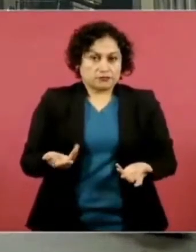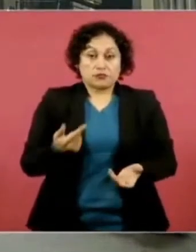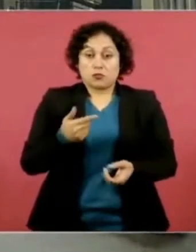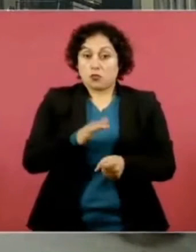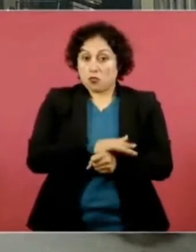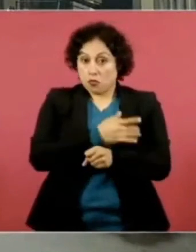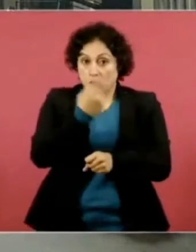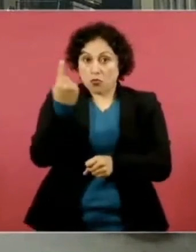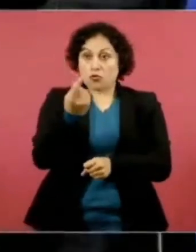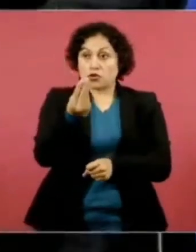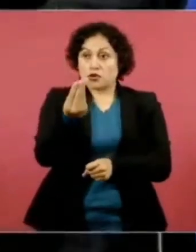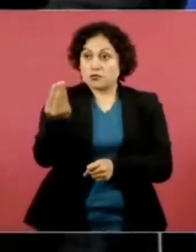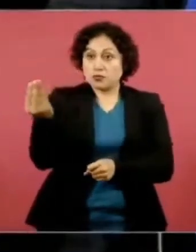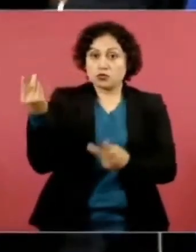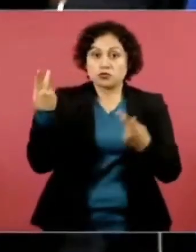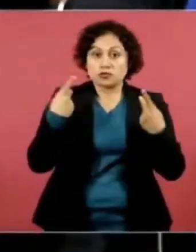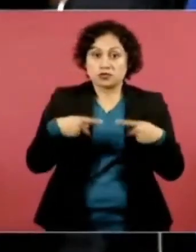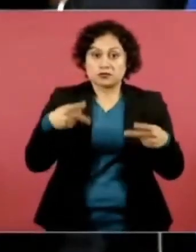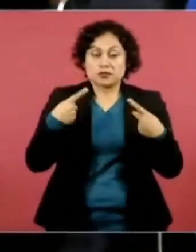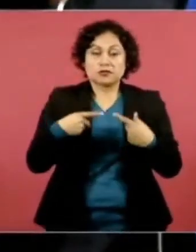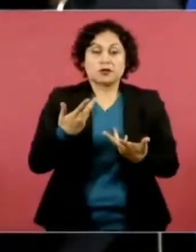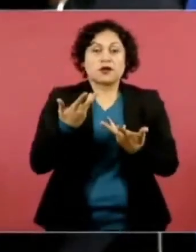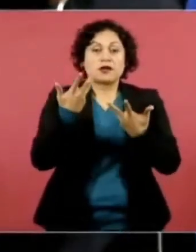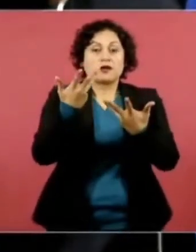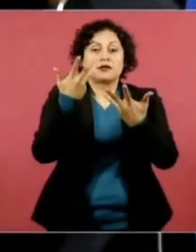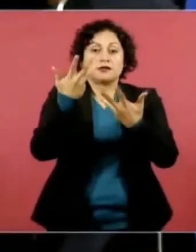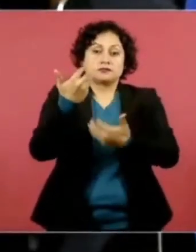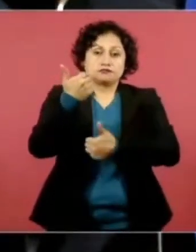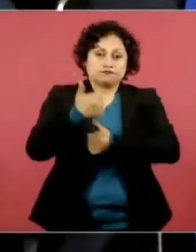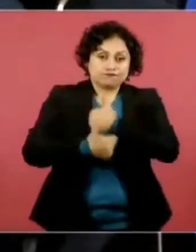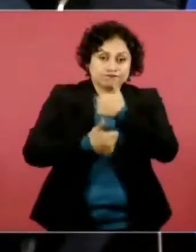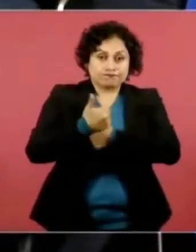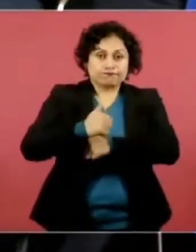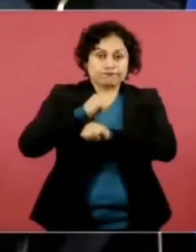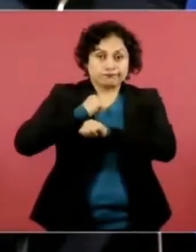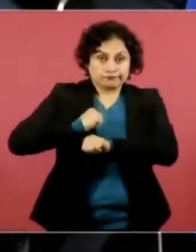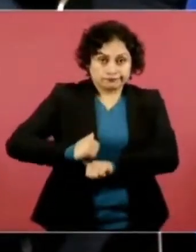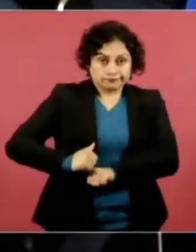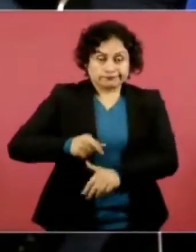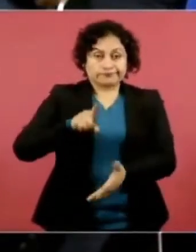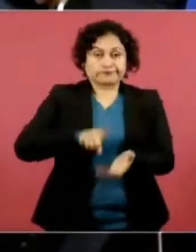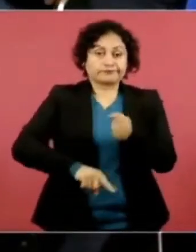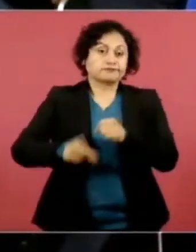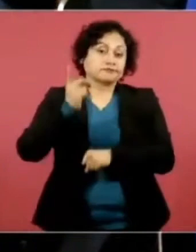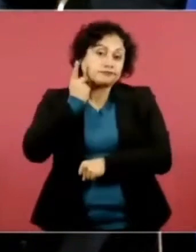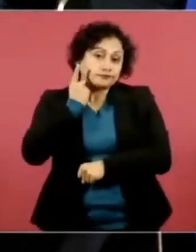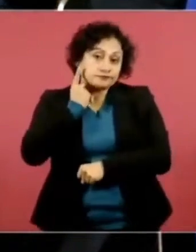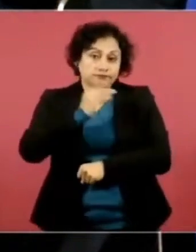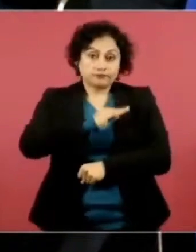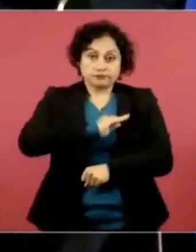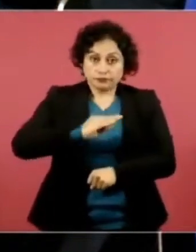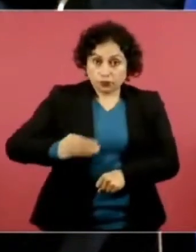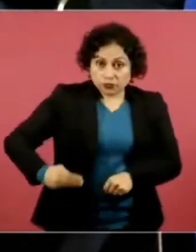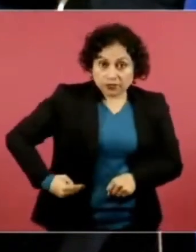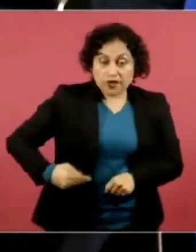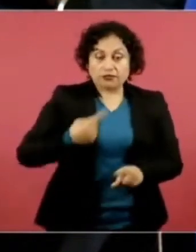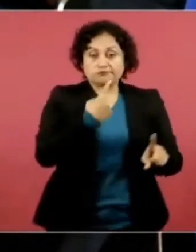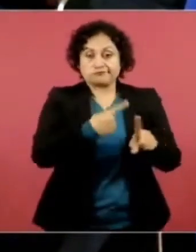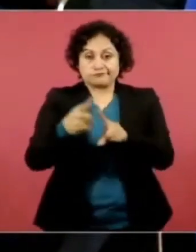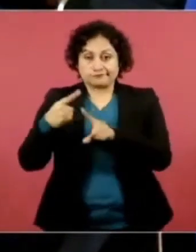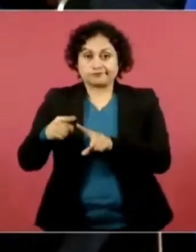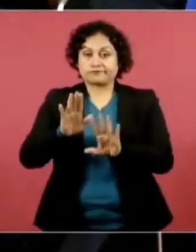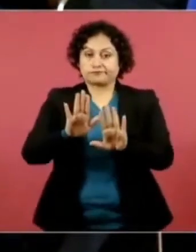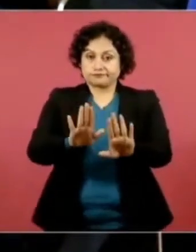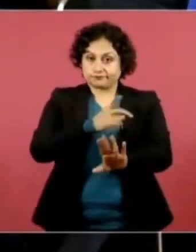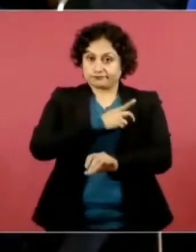aspiraciones políticas a cargos públicos desde presidentes municipales y diputados pues deben de ser revisados, presidente, dado que hay muchas